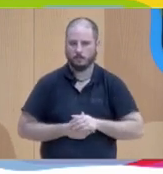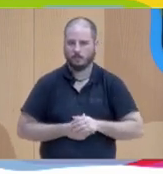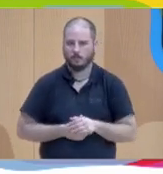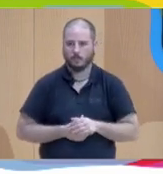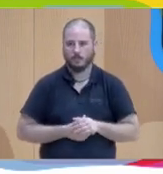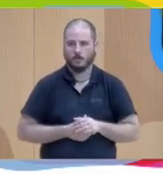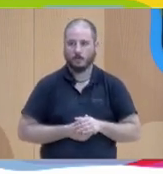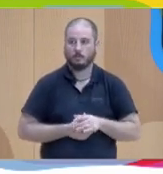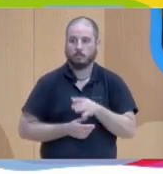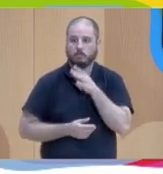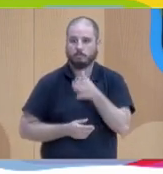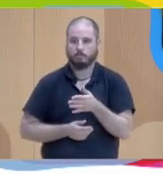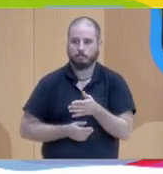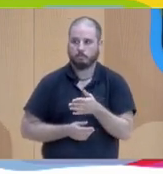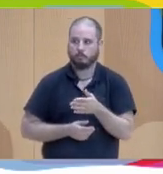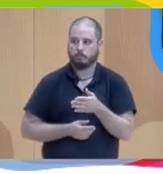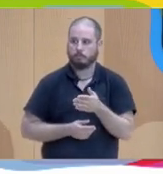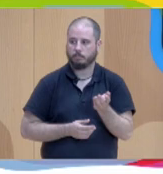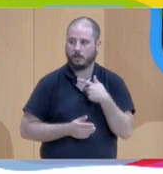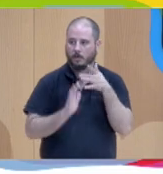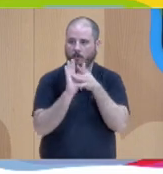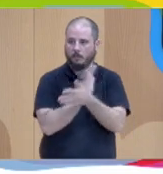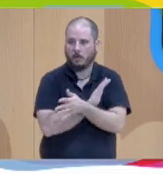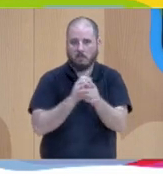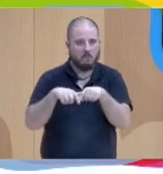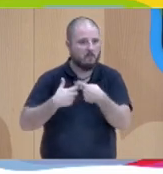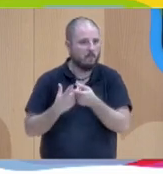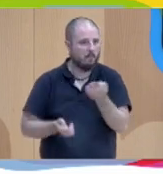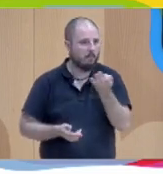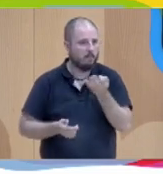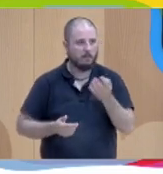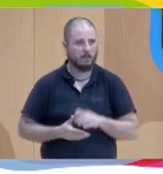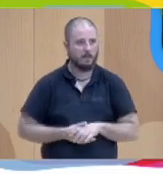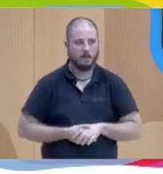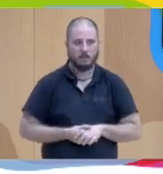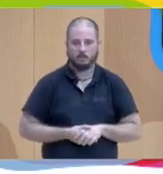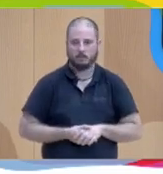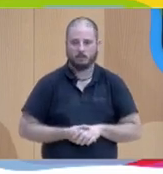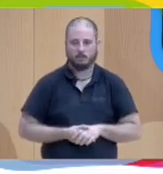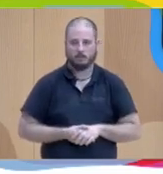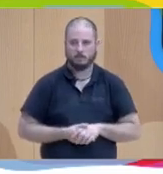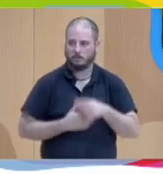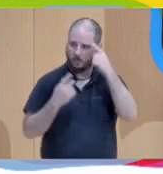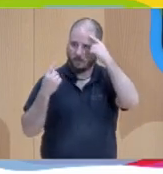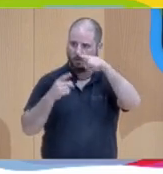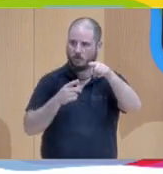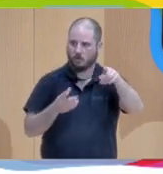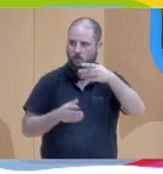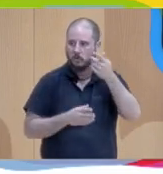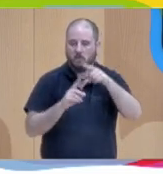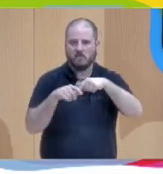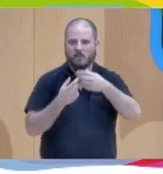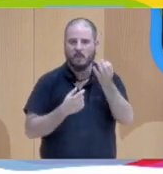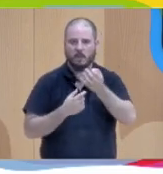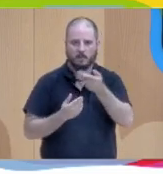para que definan por ejemplo qué es la familia en clase las alumnas y que decidan ellas a qué le llamamos familia